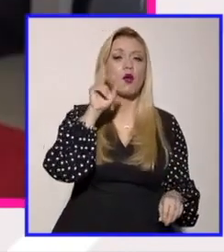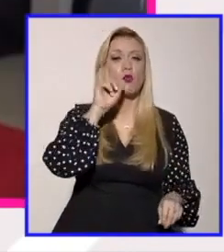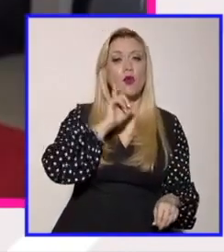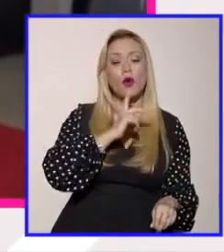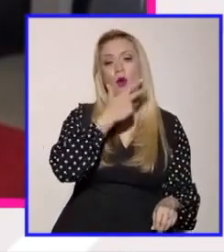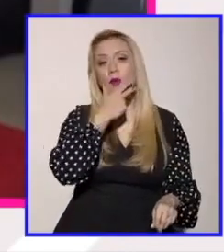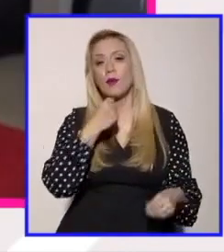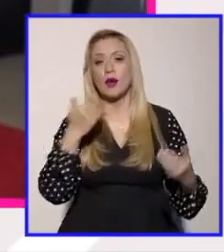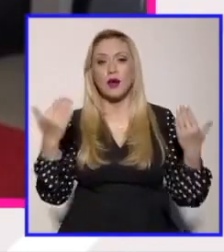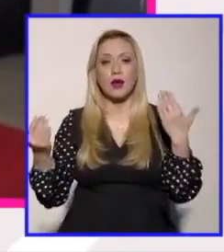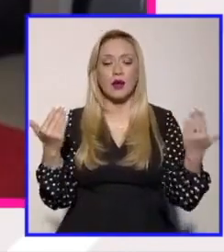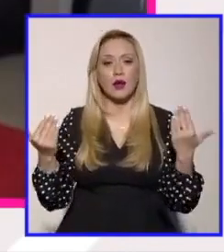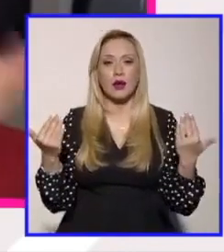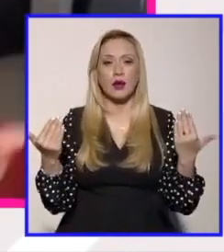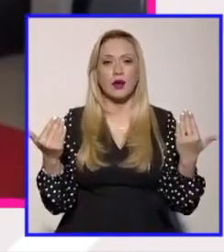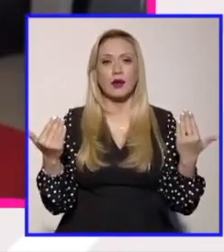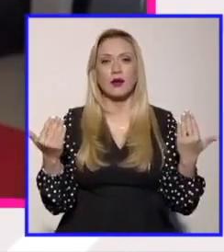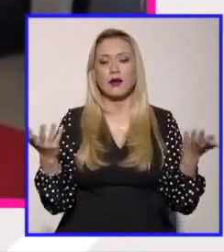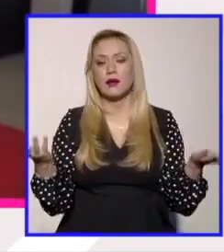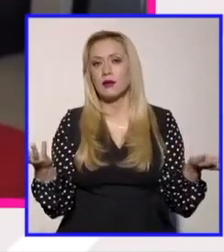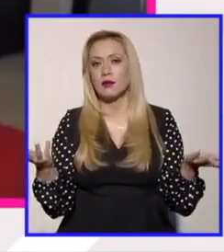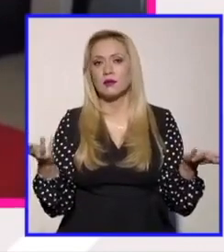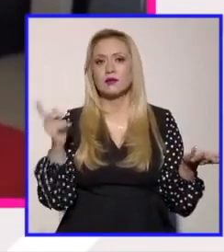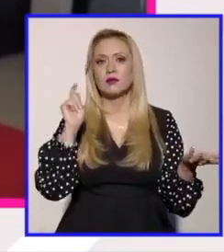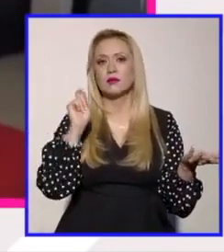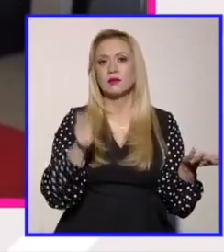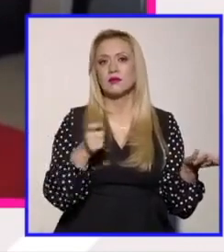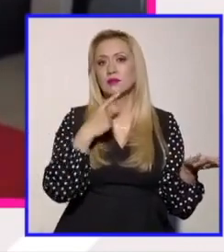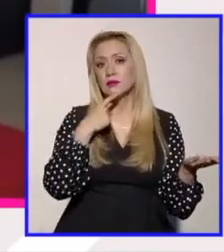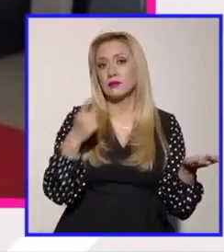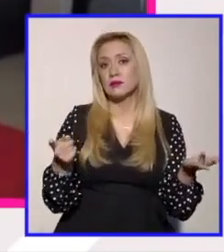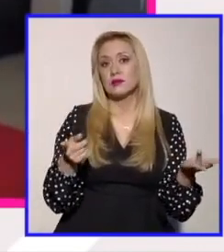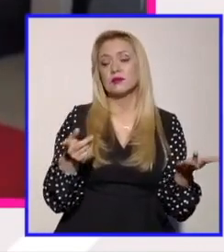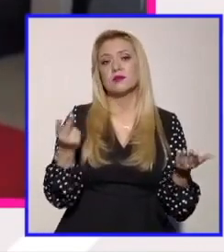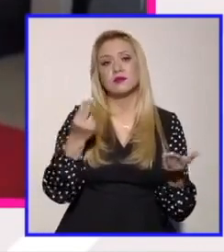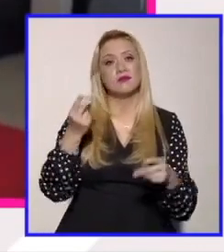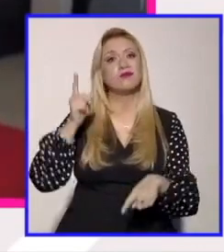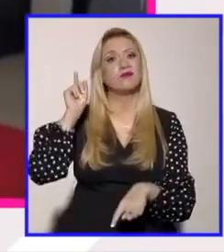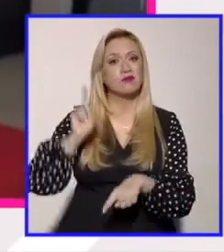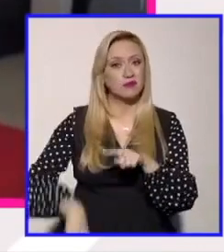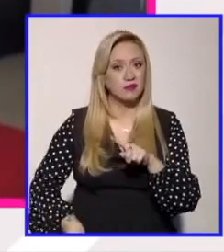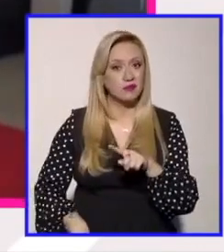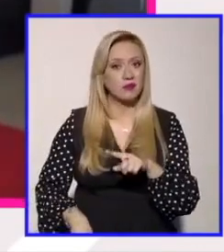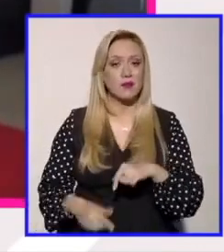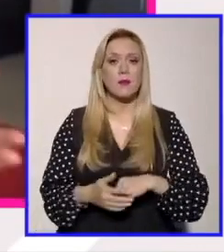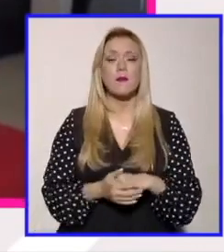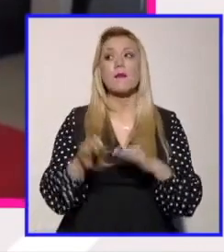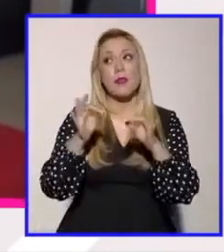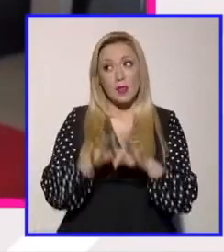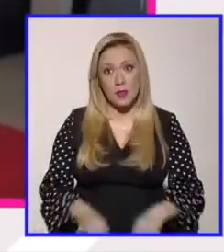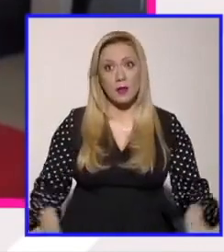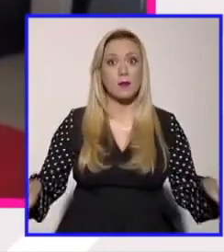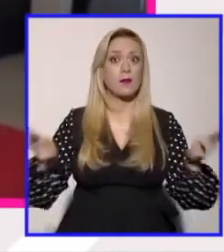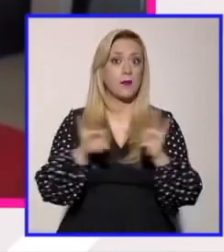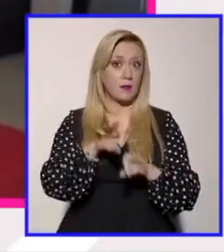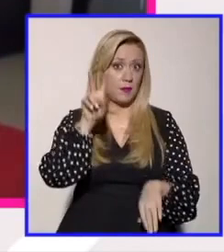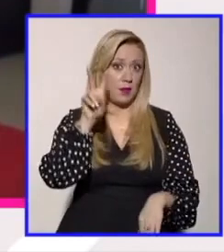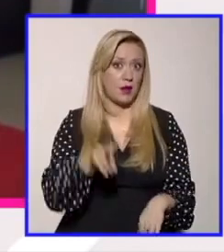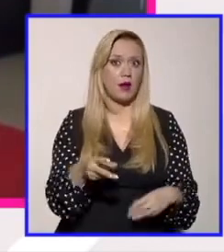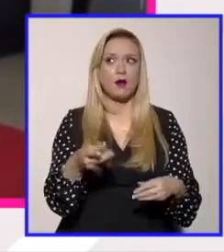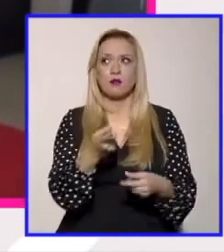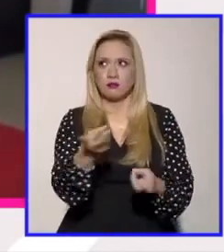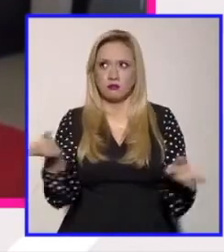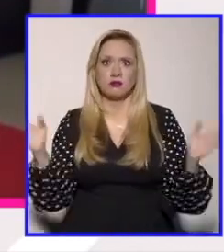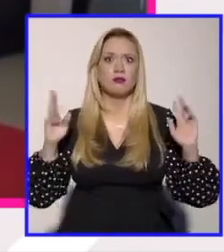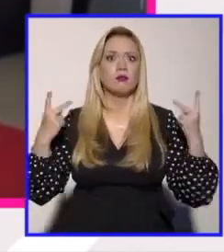posicionan en contra de la existencia del género a calidad de que dicen que hay que abolirlo y si bien o sea es importante entender que muchas personas